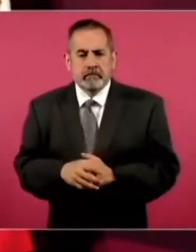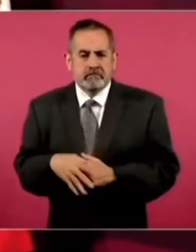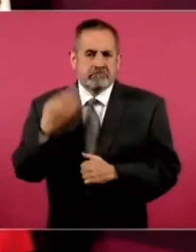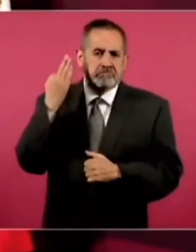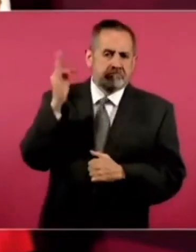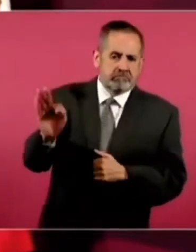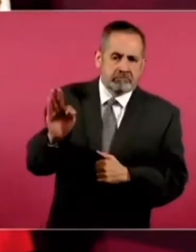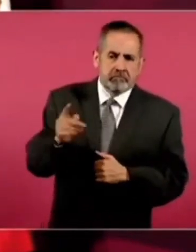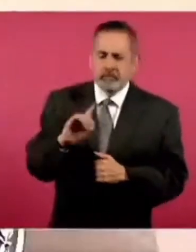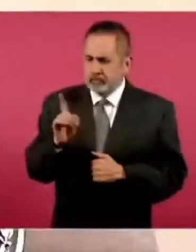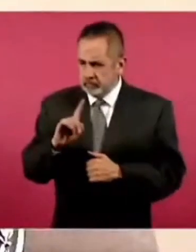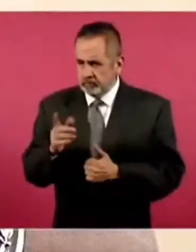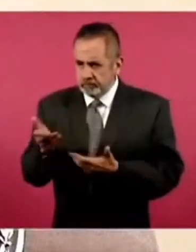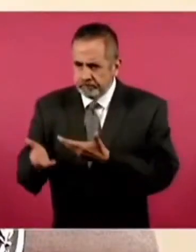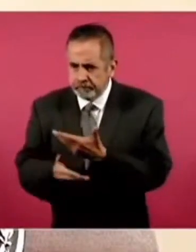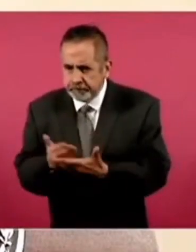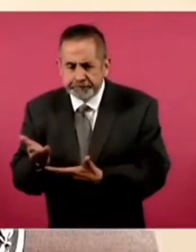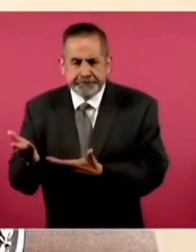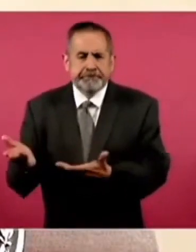traicionar al pueblo.